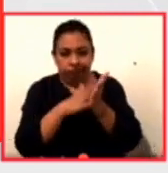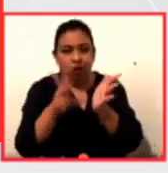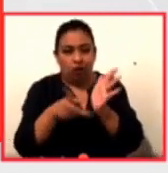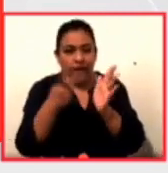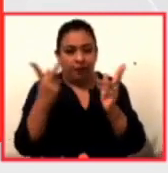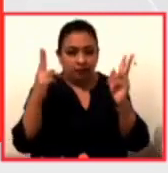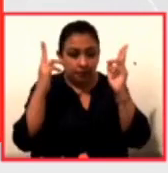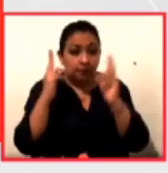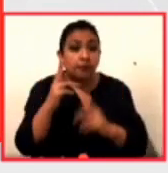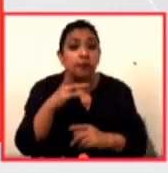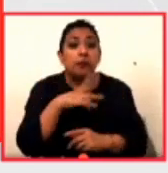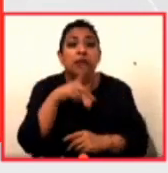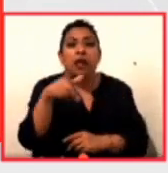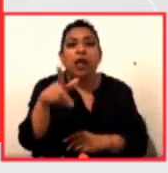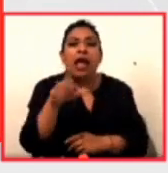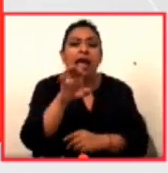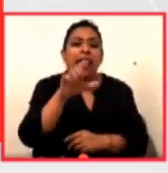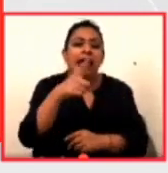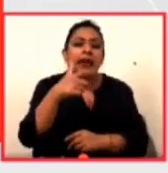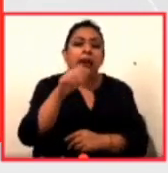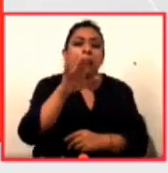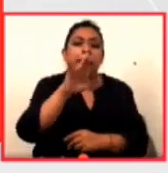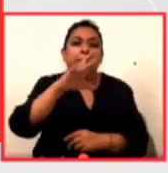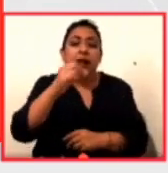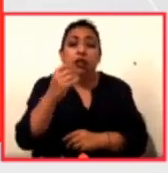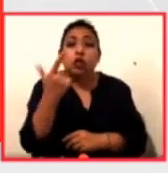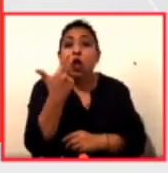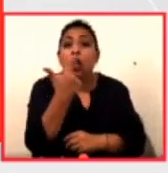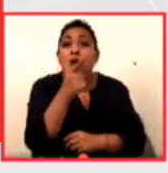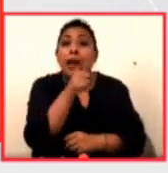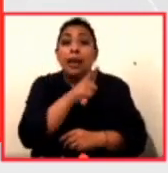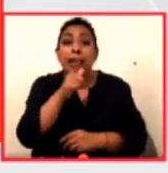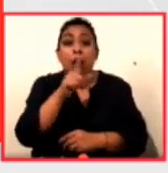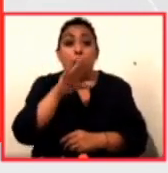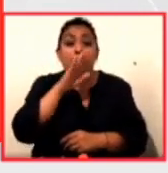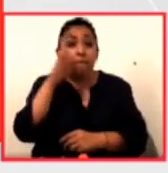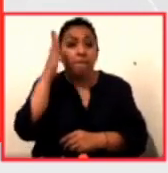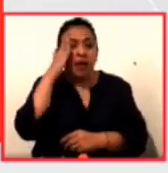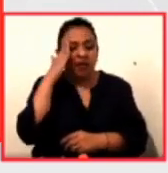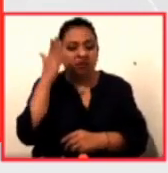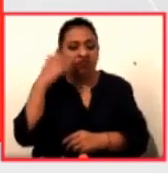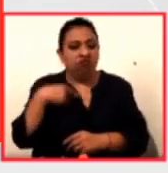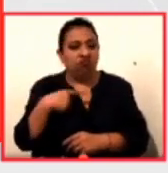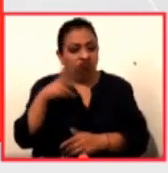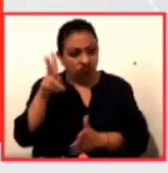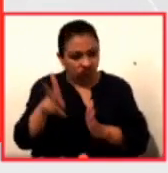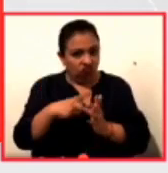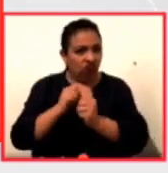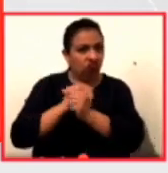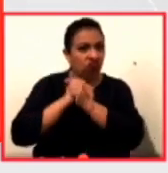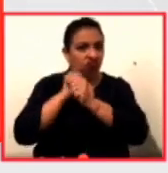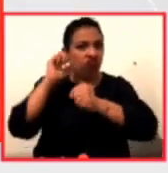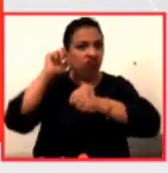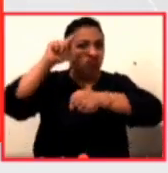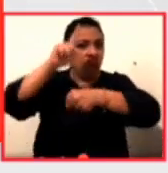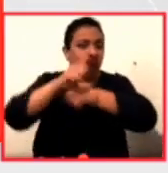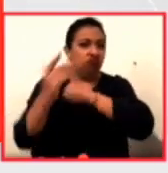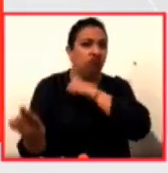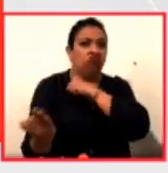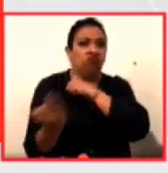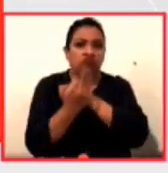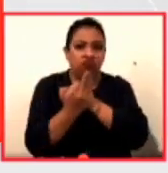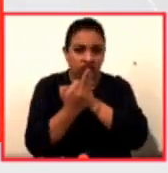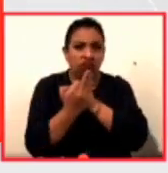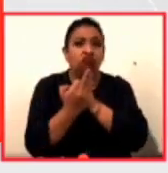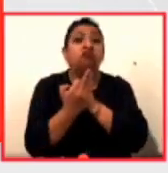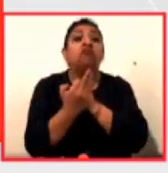En el gabacho nos dice, la lengua materna se vuelve un instrumento de reafirmación y resistencia cultural. Uno no habita